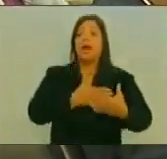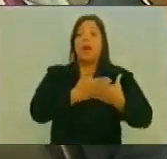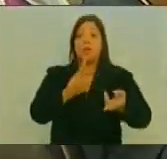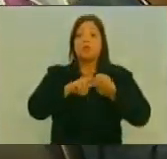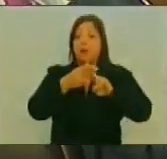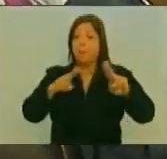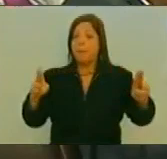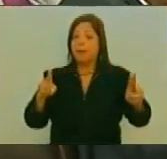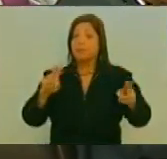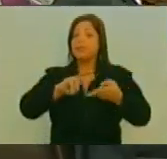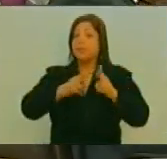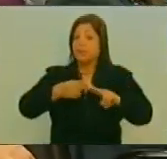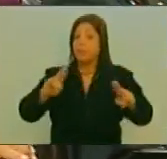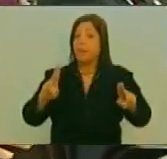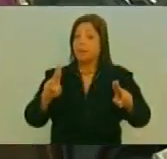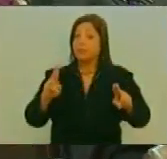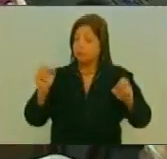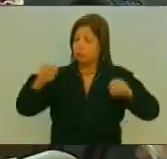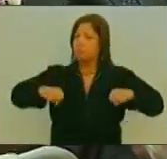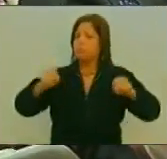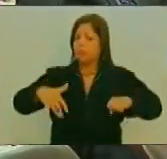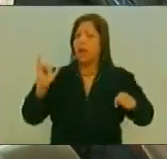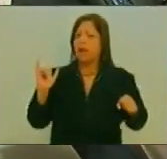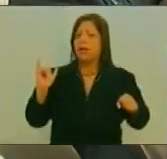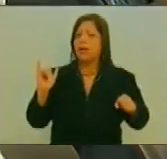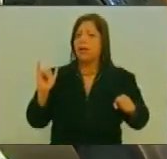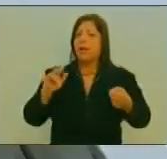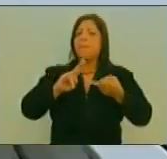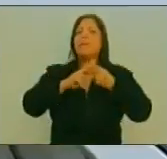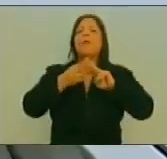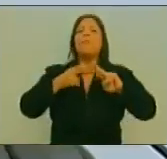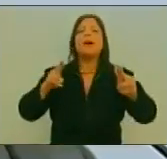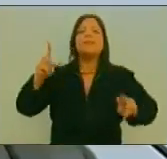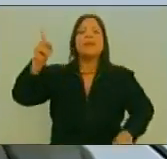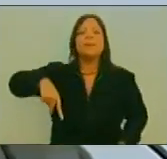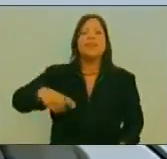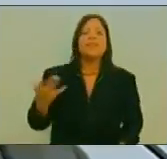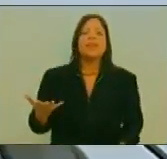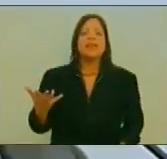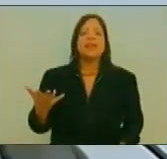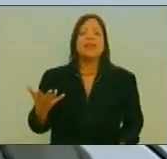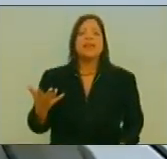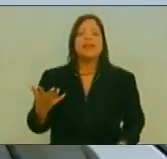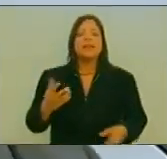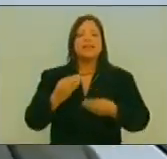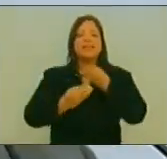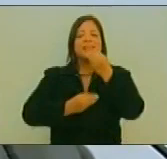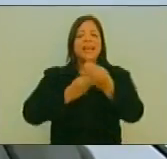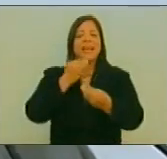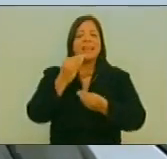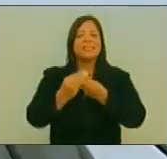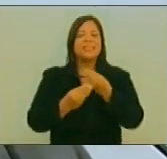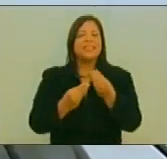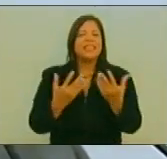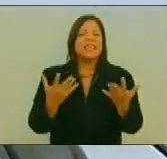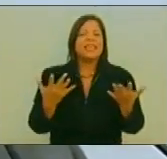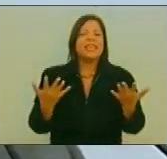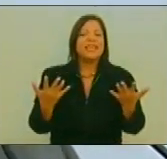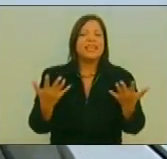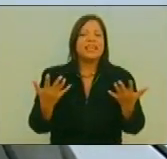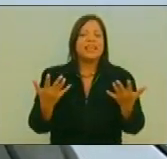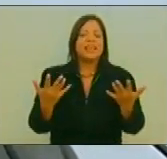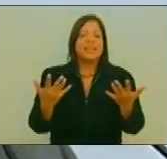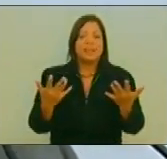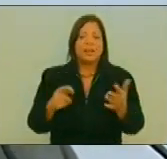paz Armada De paz Y es una paz Que está Construida Para que